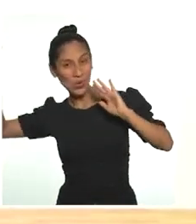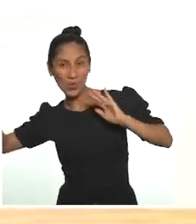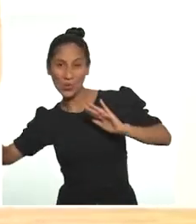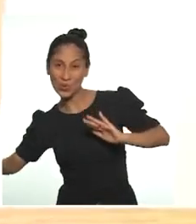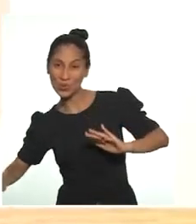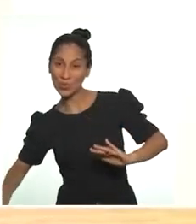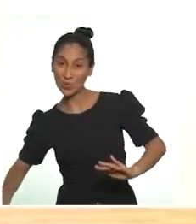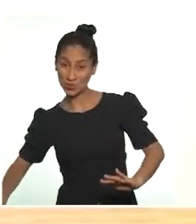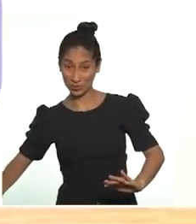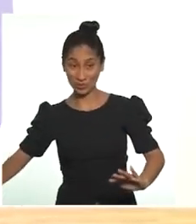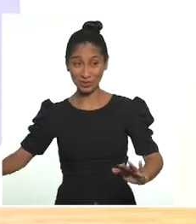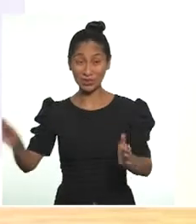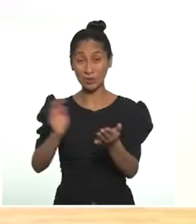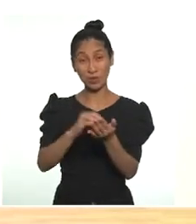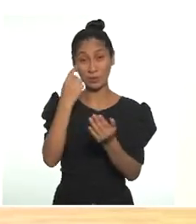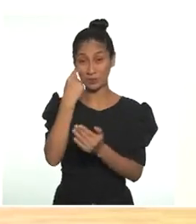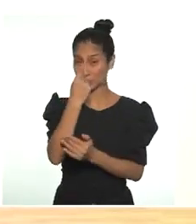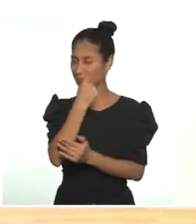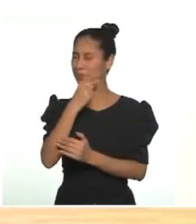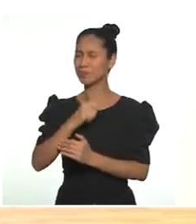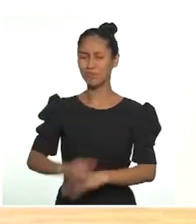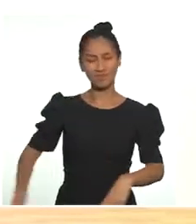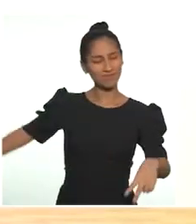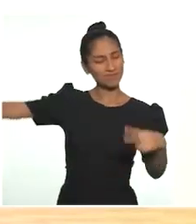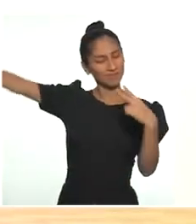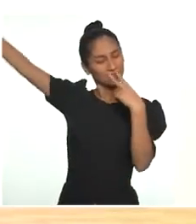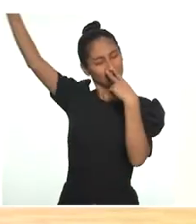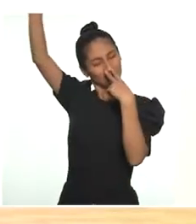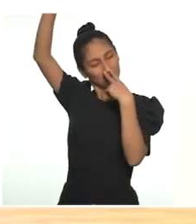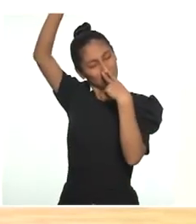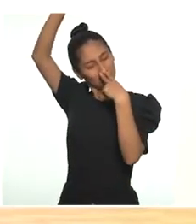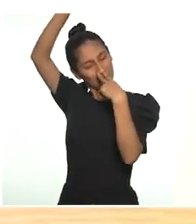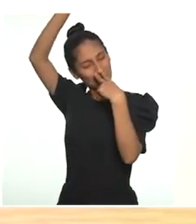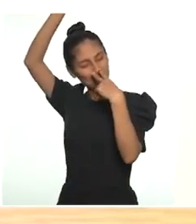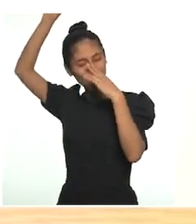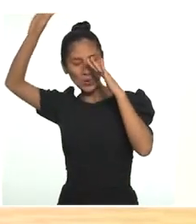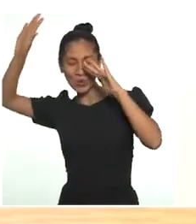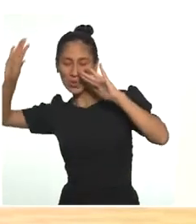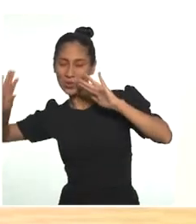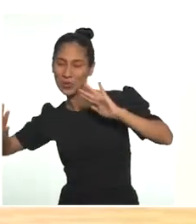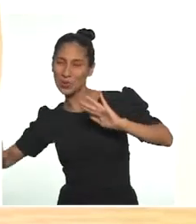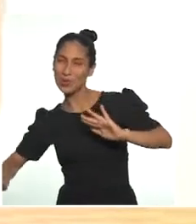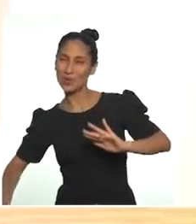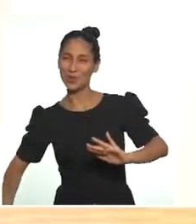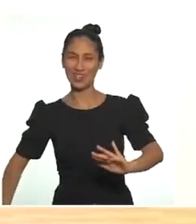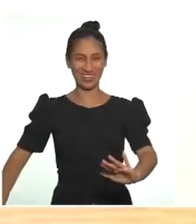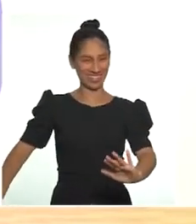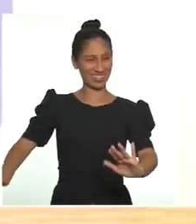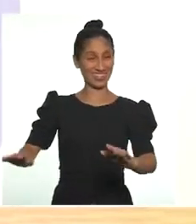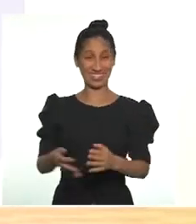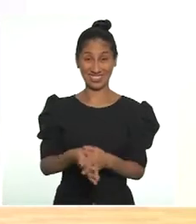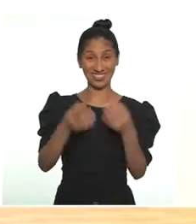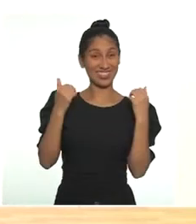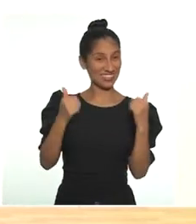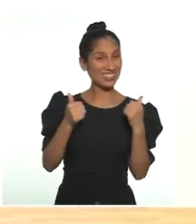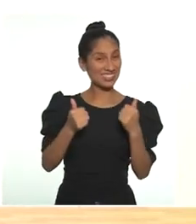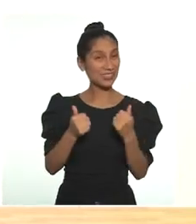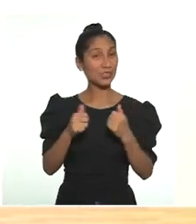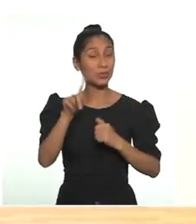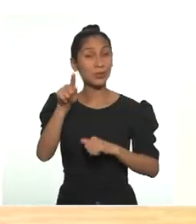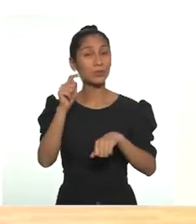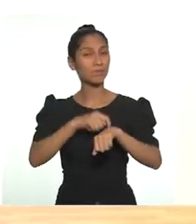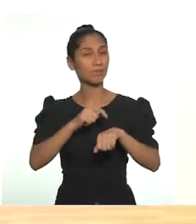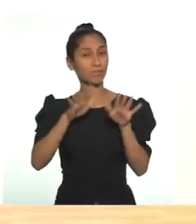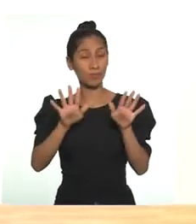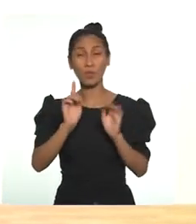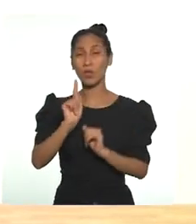Lo podemos hacer con los ojos cerrados. Y exhala. Muy bien, tómate un